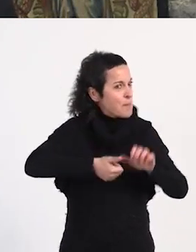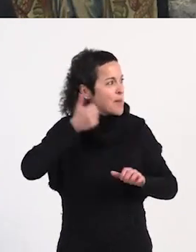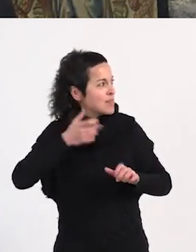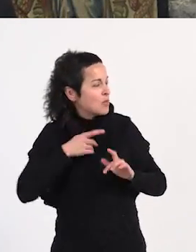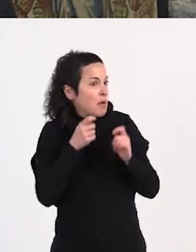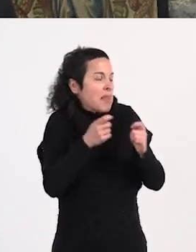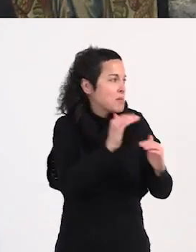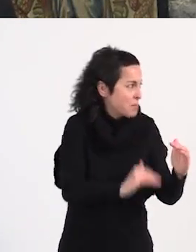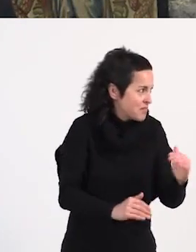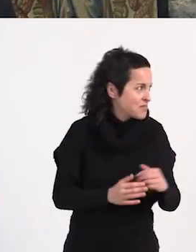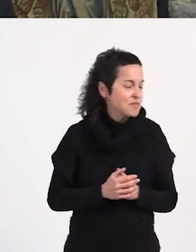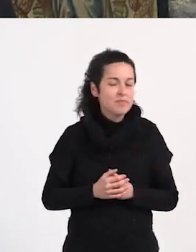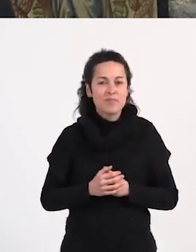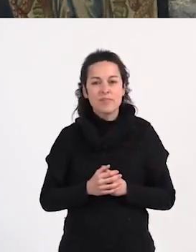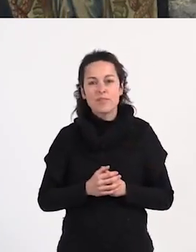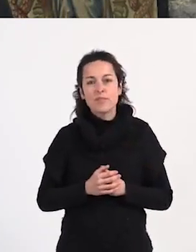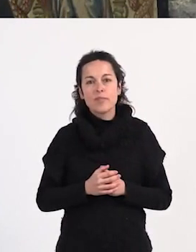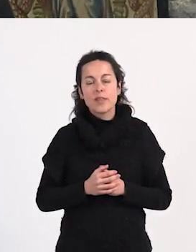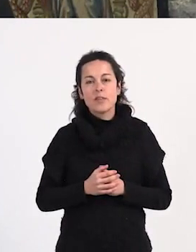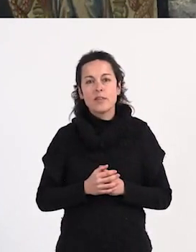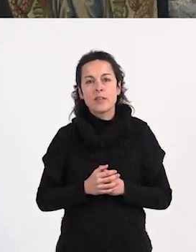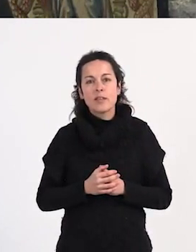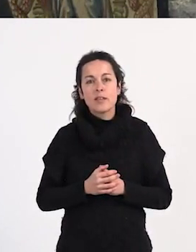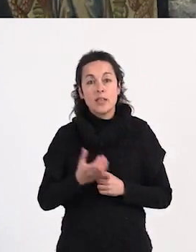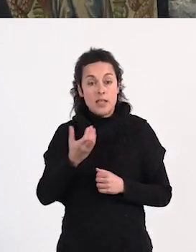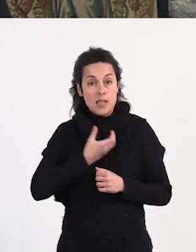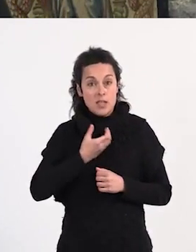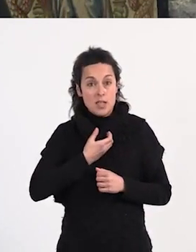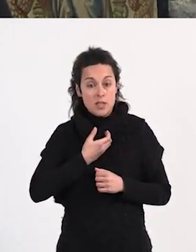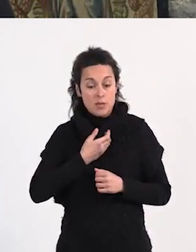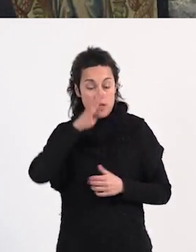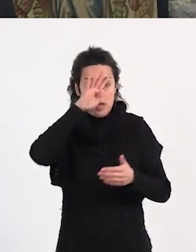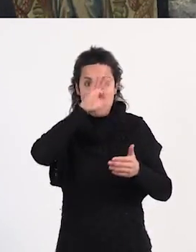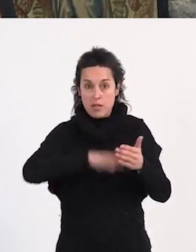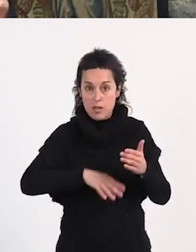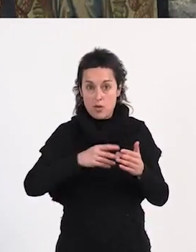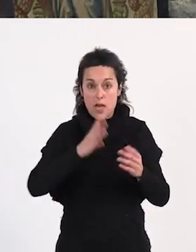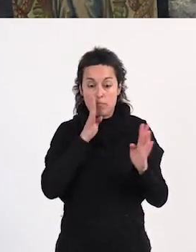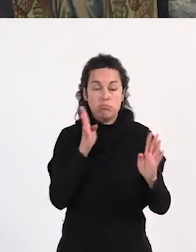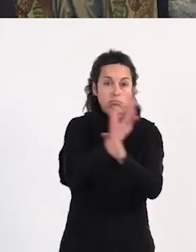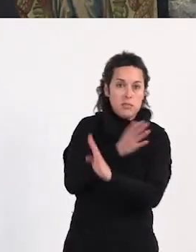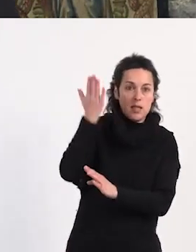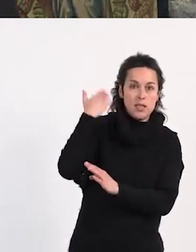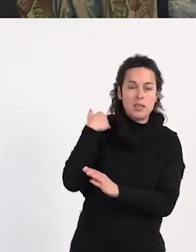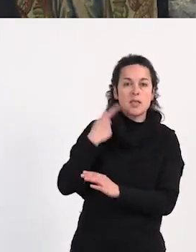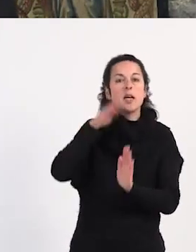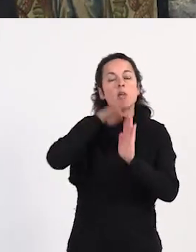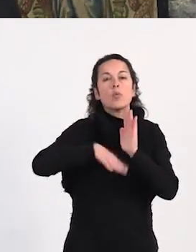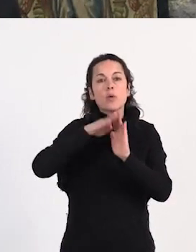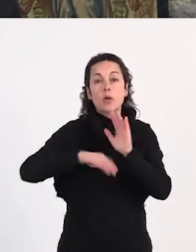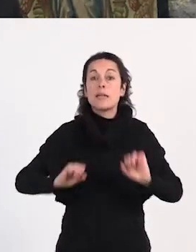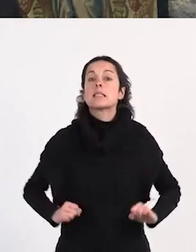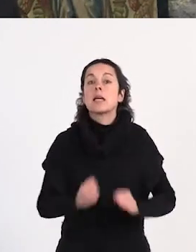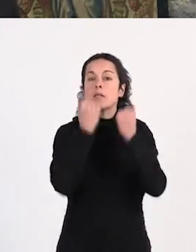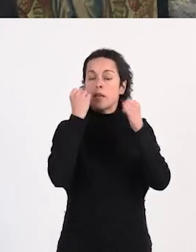aportan. En la anterior legislatura del Ayuntamiento de Barcelona participó en un programa denominado Salvar